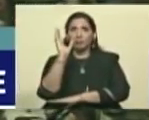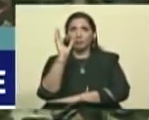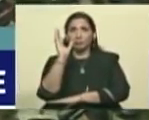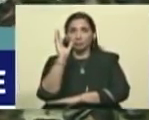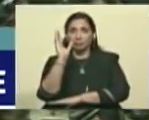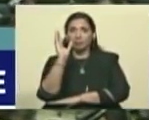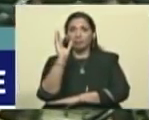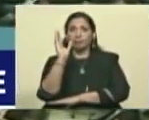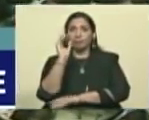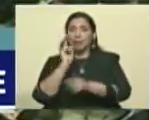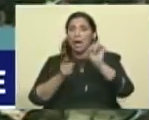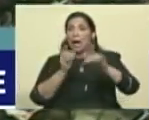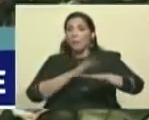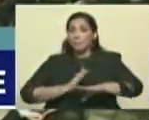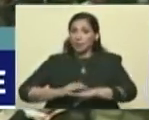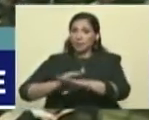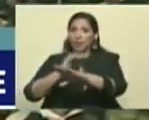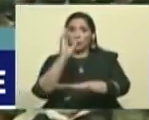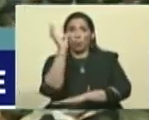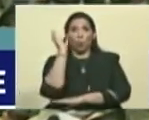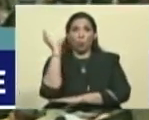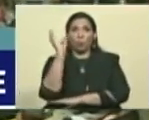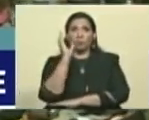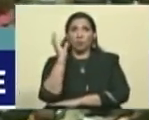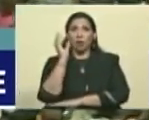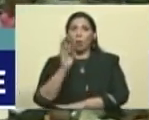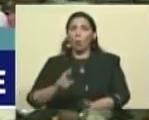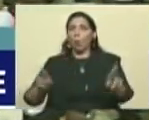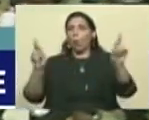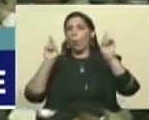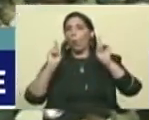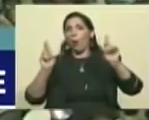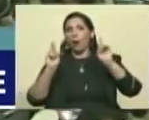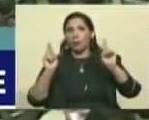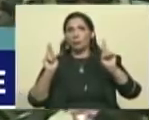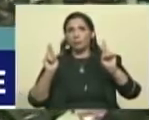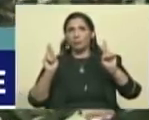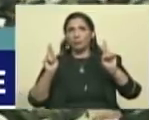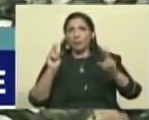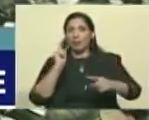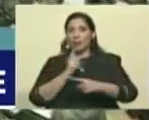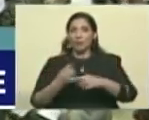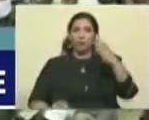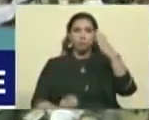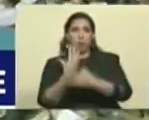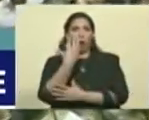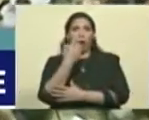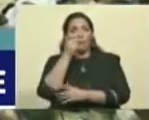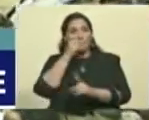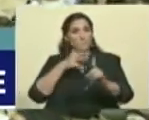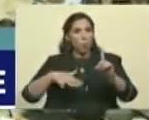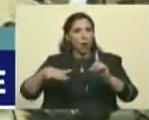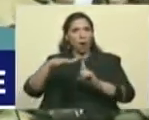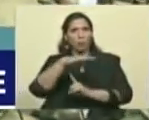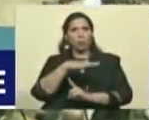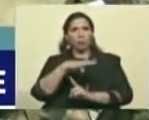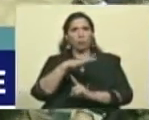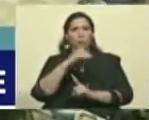Algo pasa en Colombia. Ojalá, ahí tiene que surgir un pueblo que se va a organizar.